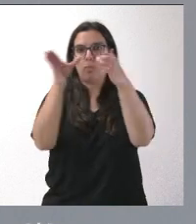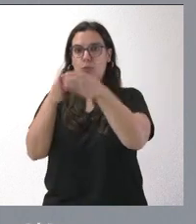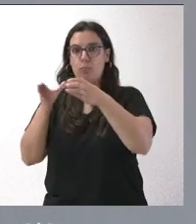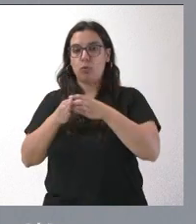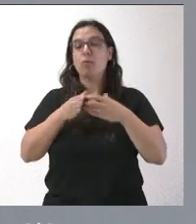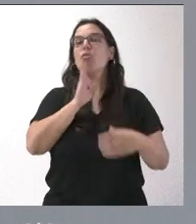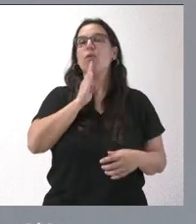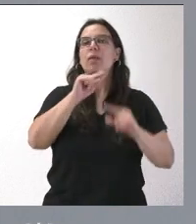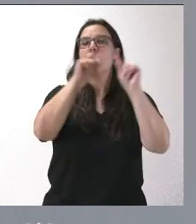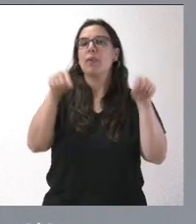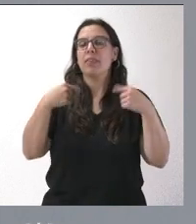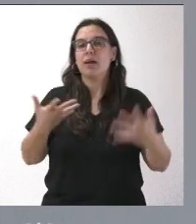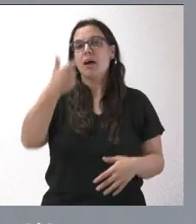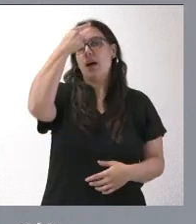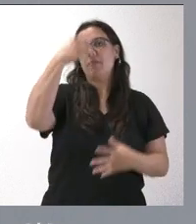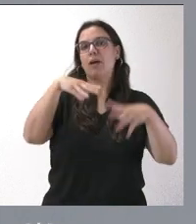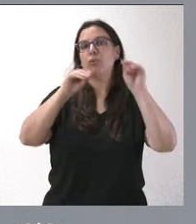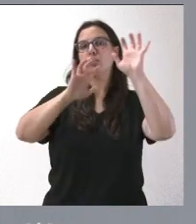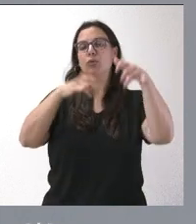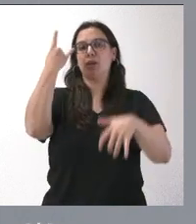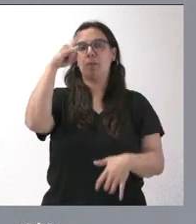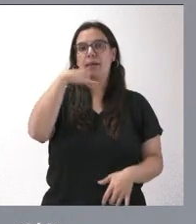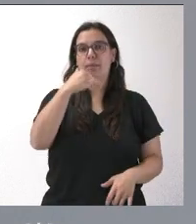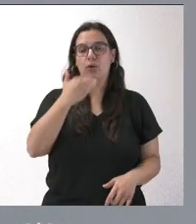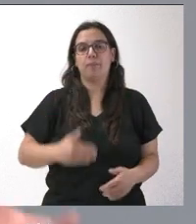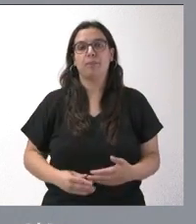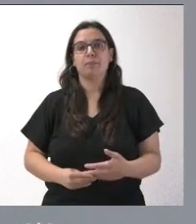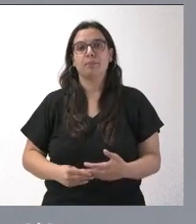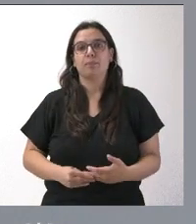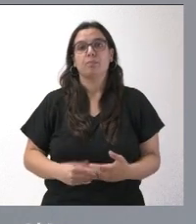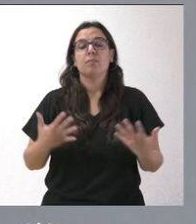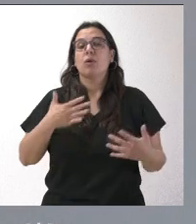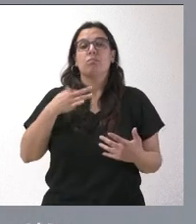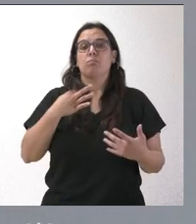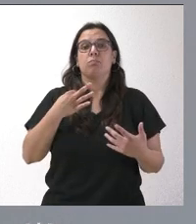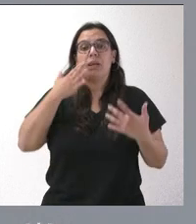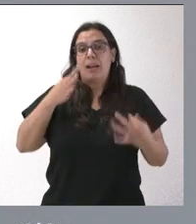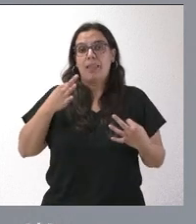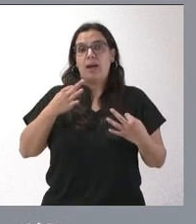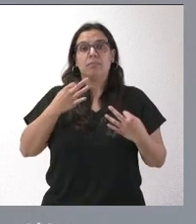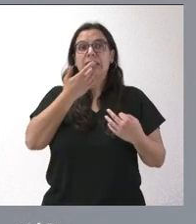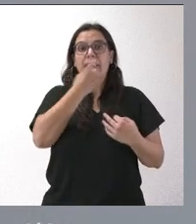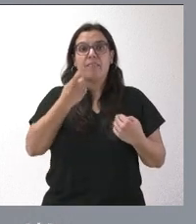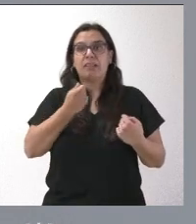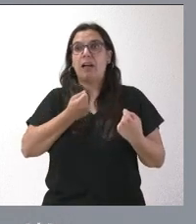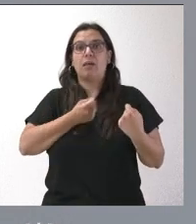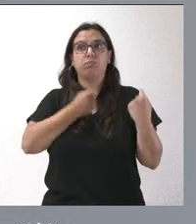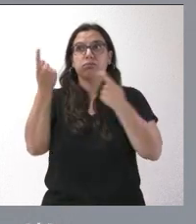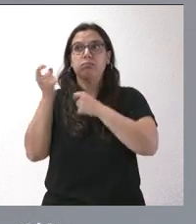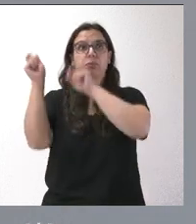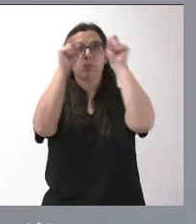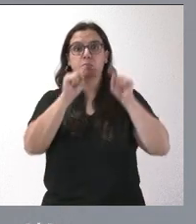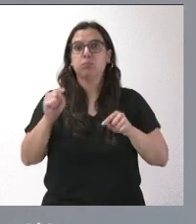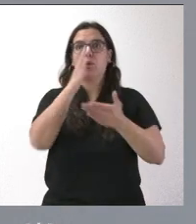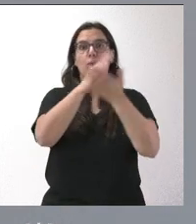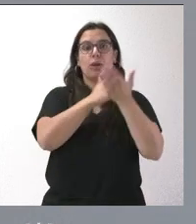provincias de Ávila, Burgos, León, Salamanca y Zamora, pero podrán actuar en cualquier parte del territorio de nuestra comunidad autónoma, así